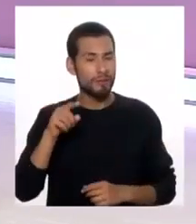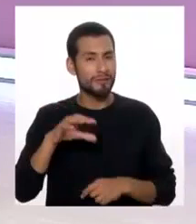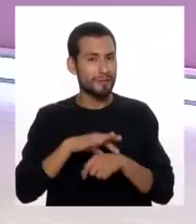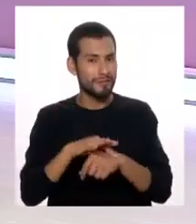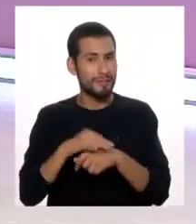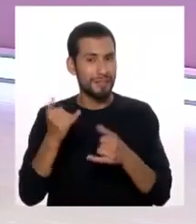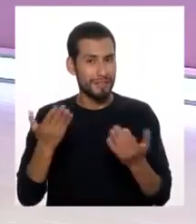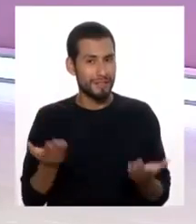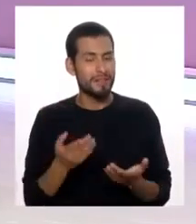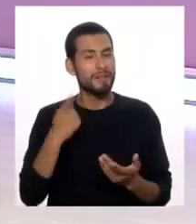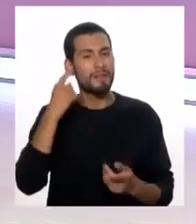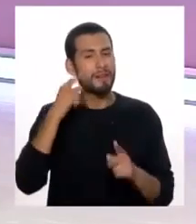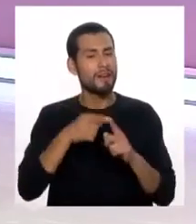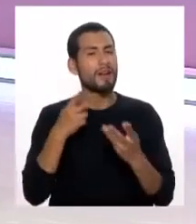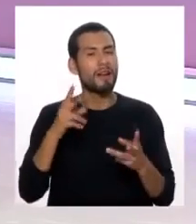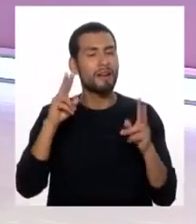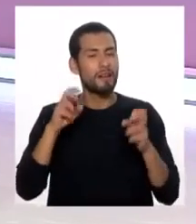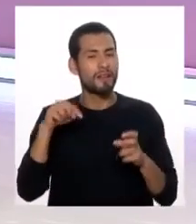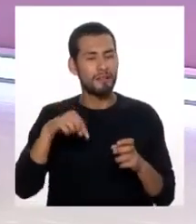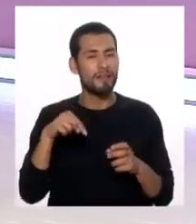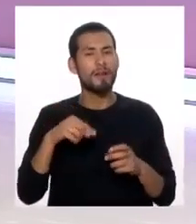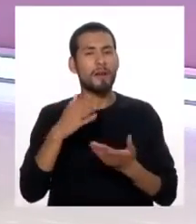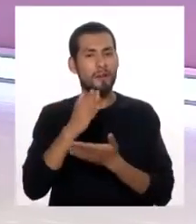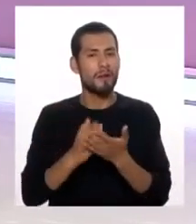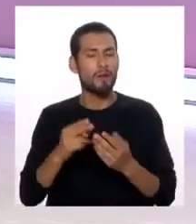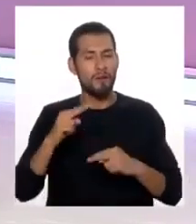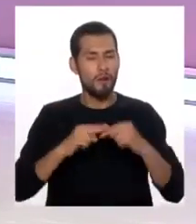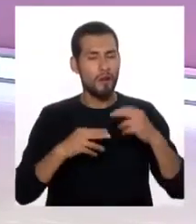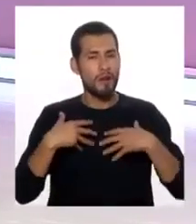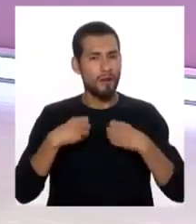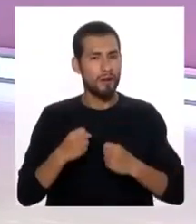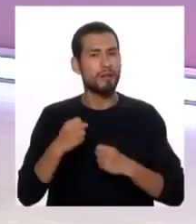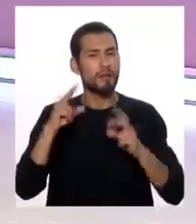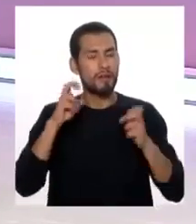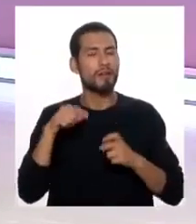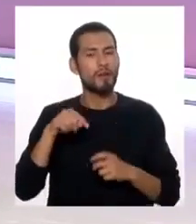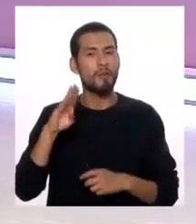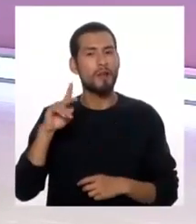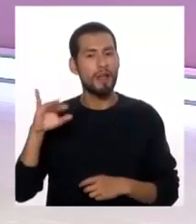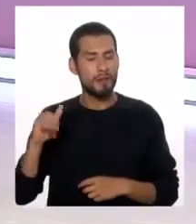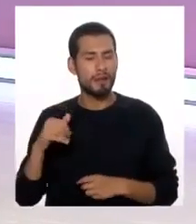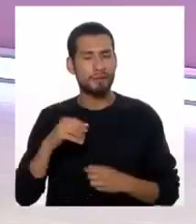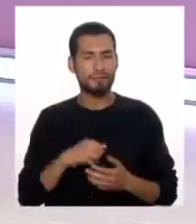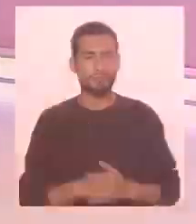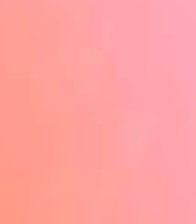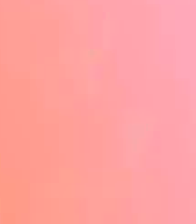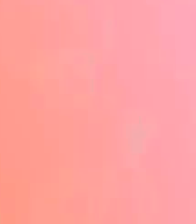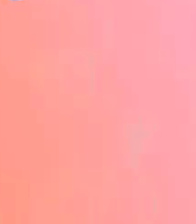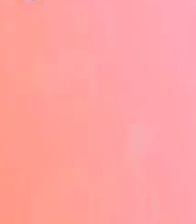con nosotros para hablar acerca de este bloque de nutrición hablando de bulimia y anorexia.